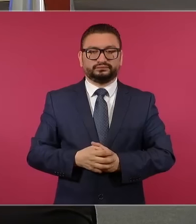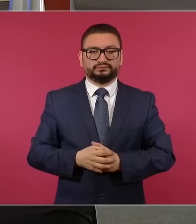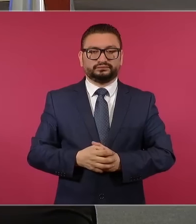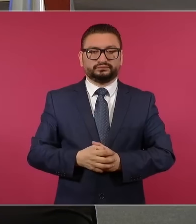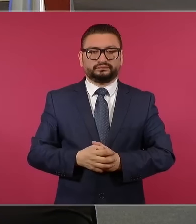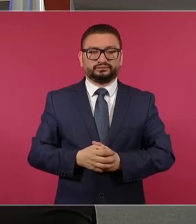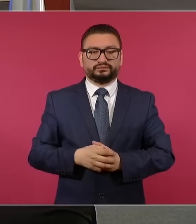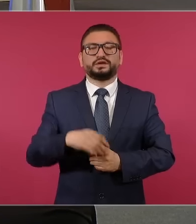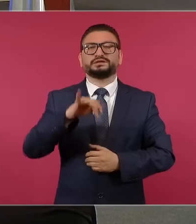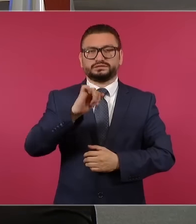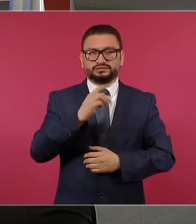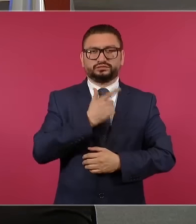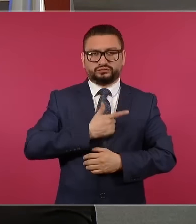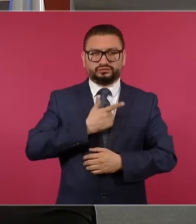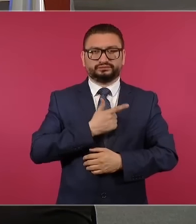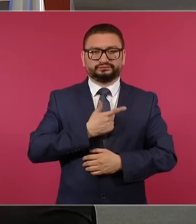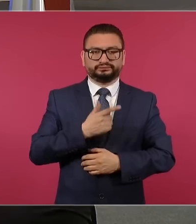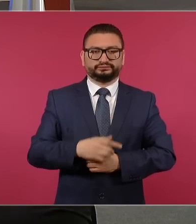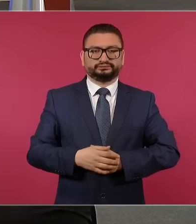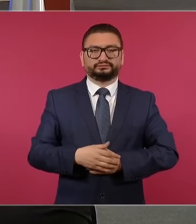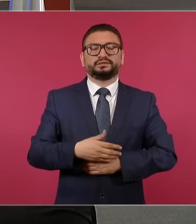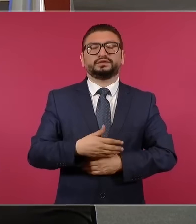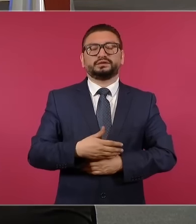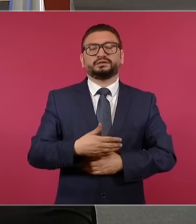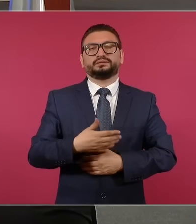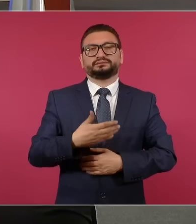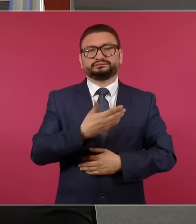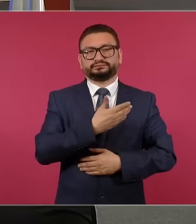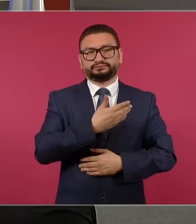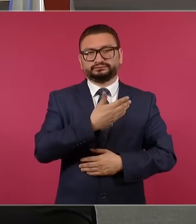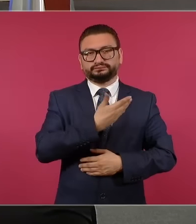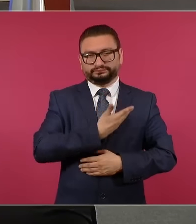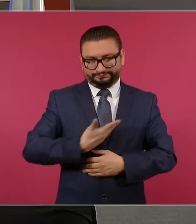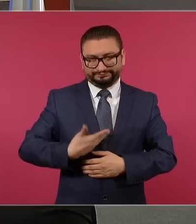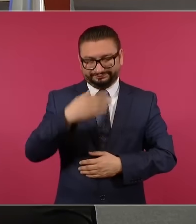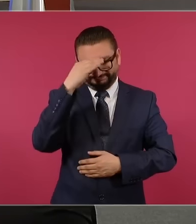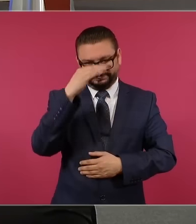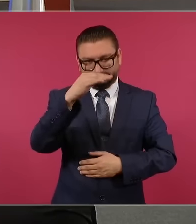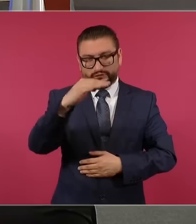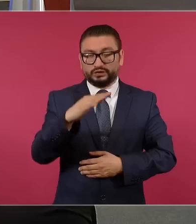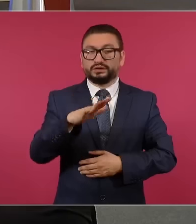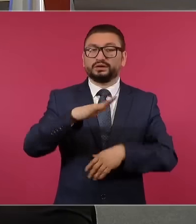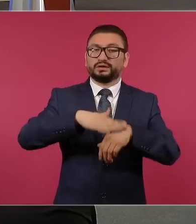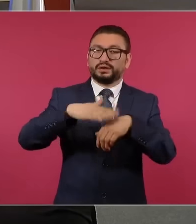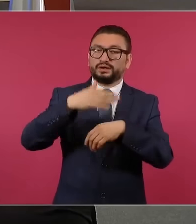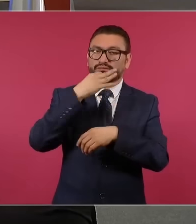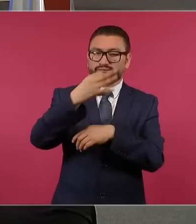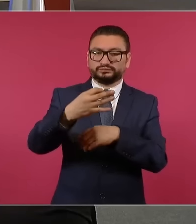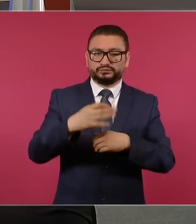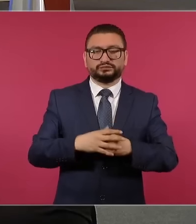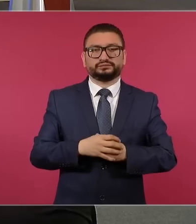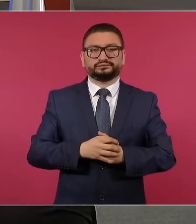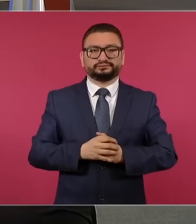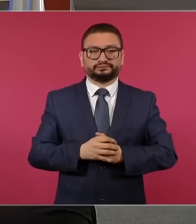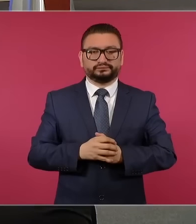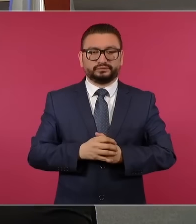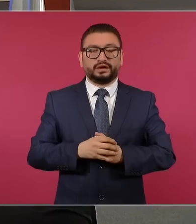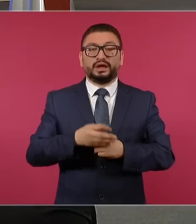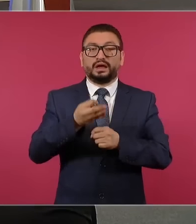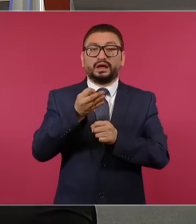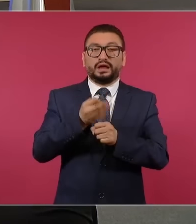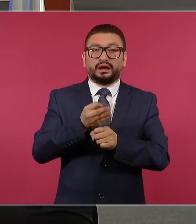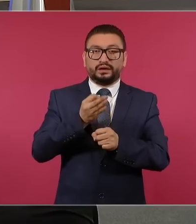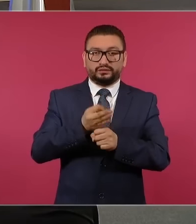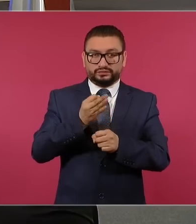Sí, con mucho gusto, señor presidente. Presidente, informo a ustedes que tenemos en este